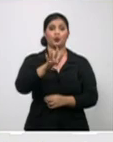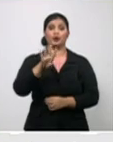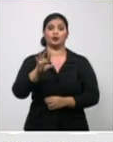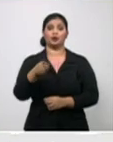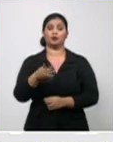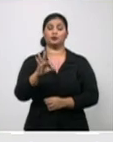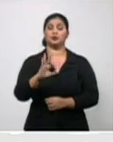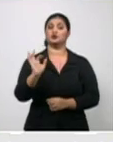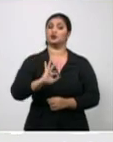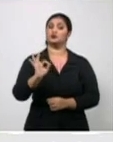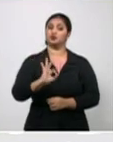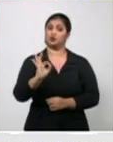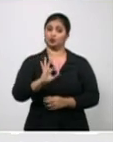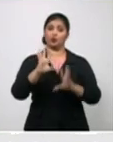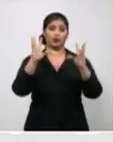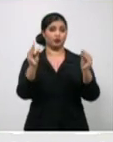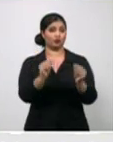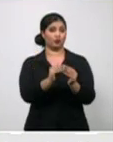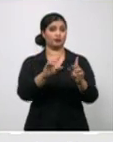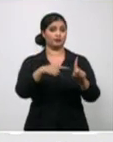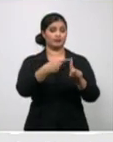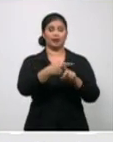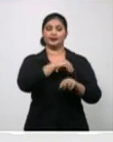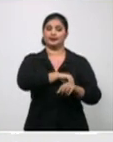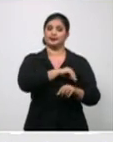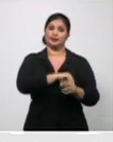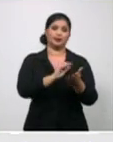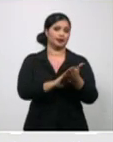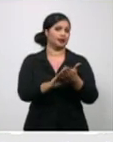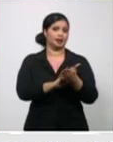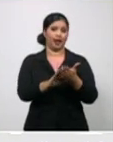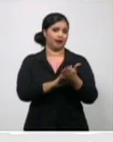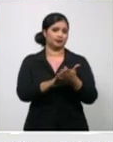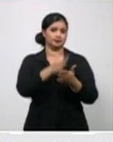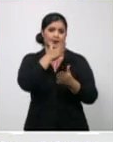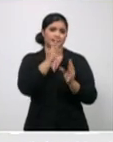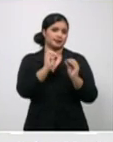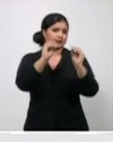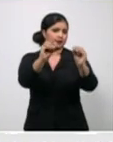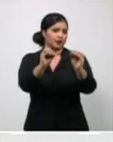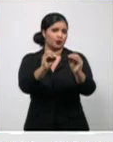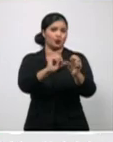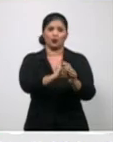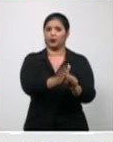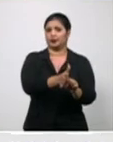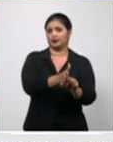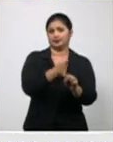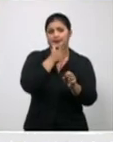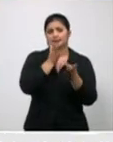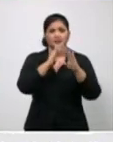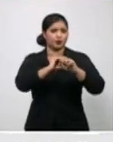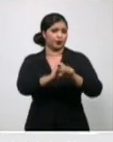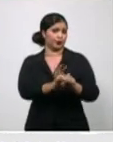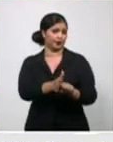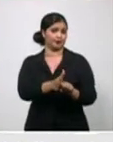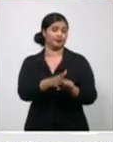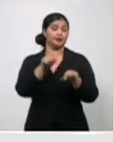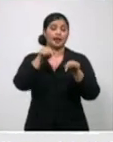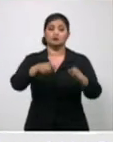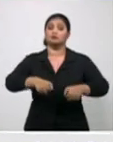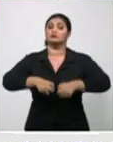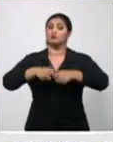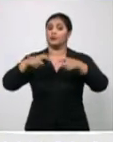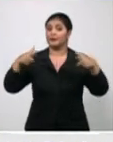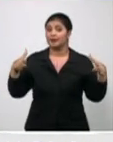% asintomático, característica de esta enfermedad, que ha sido muy superior en